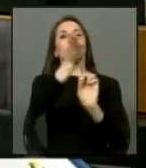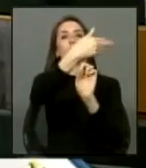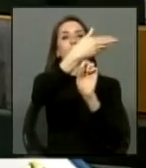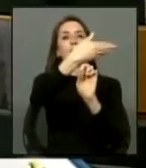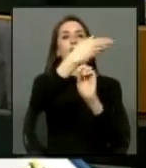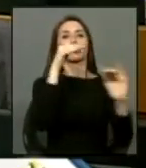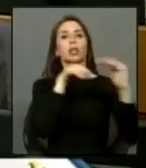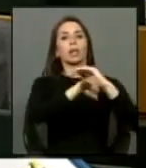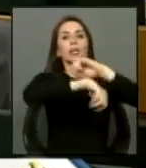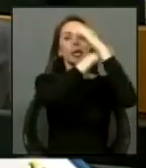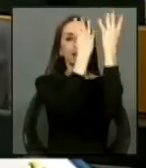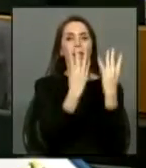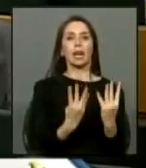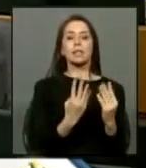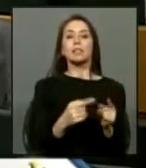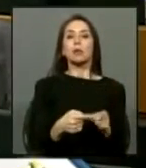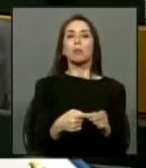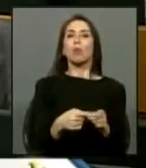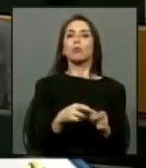encarcelados en Punta Peuco?